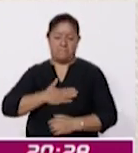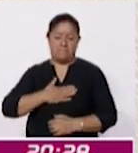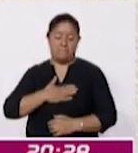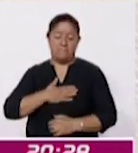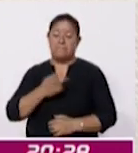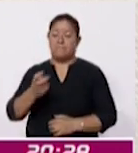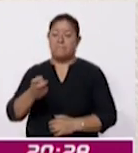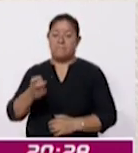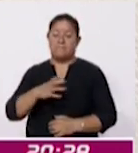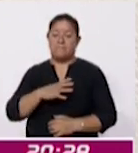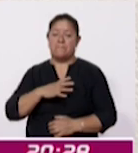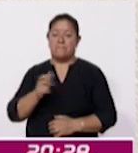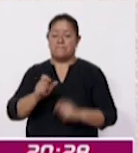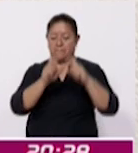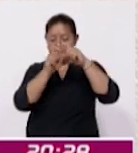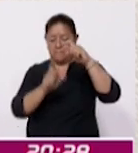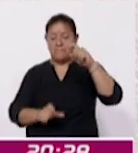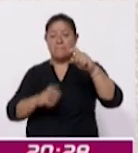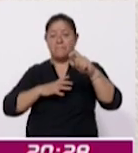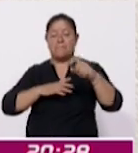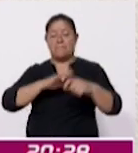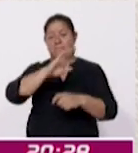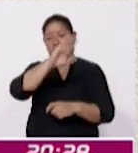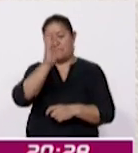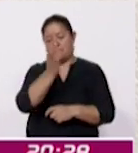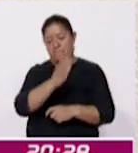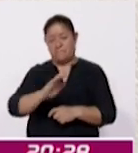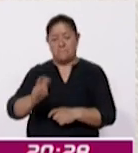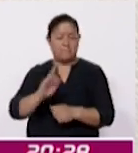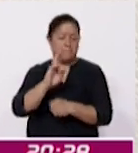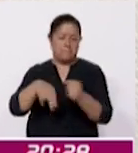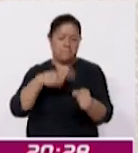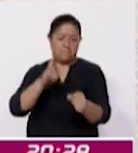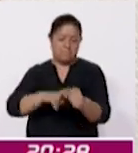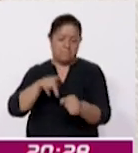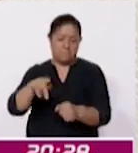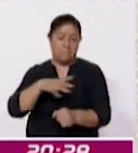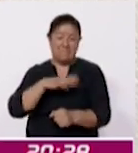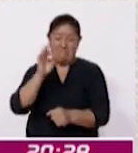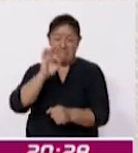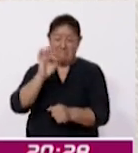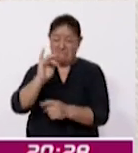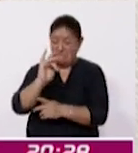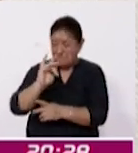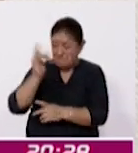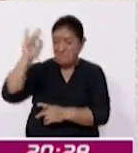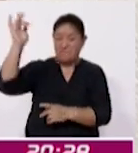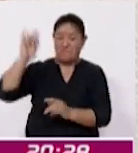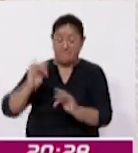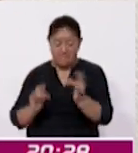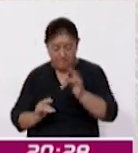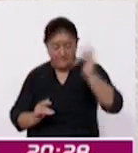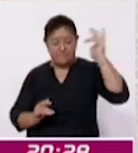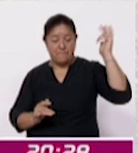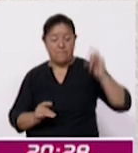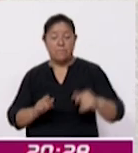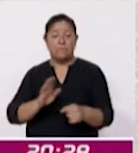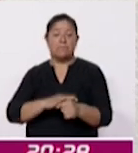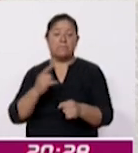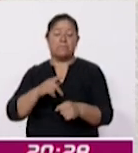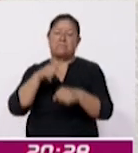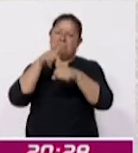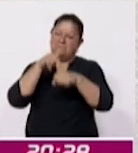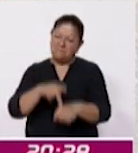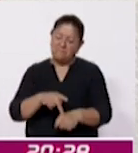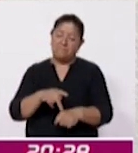dentro de esta columna tenemos curvaturas, curvaturas anatómicas, que si se llegaran a lesionar por el exceso de carga